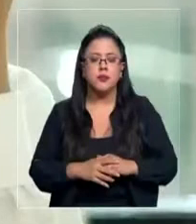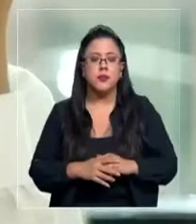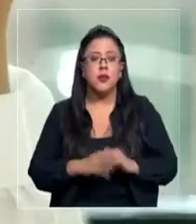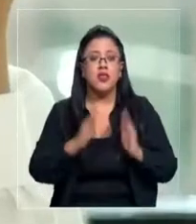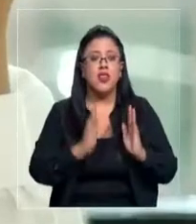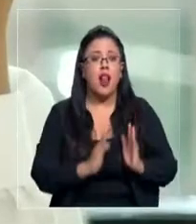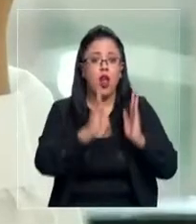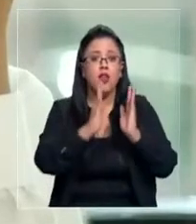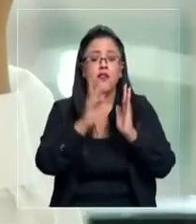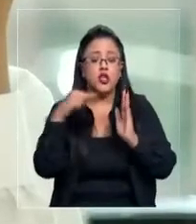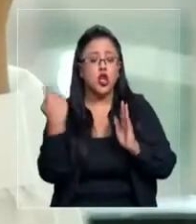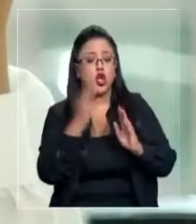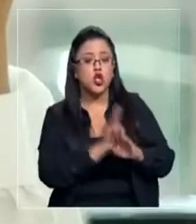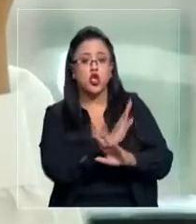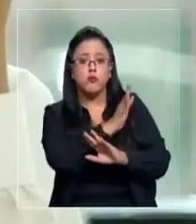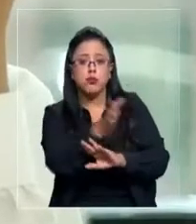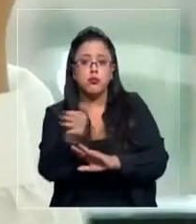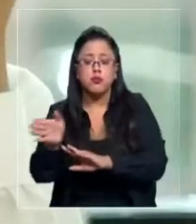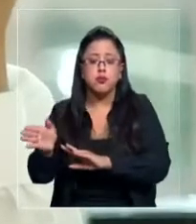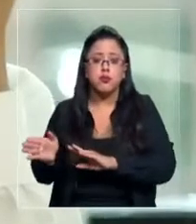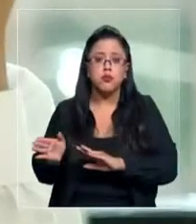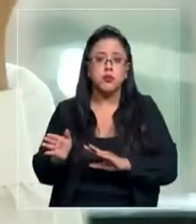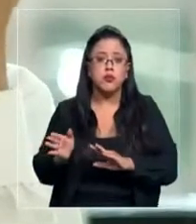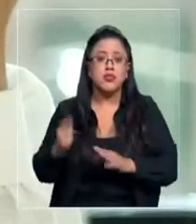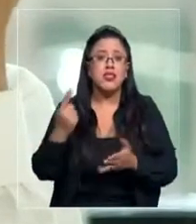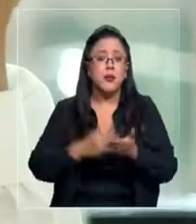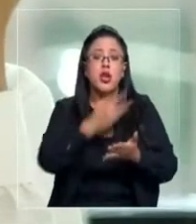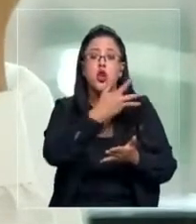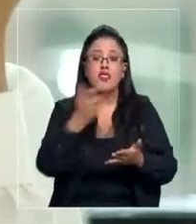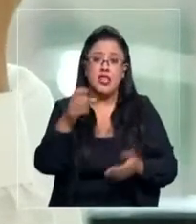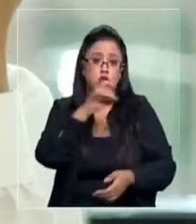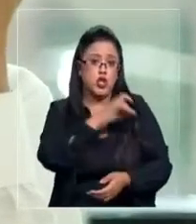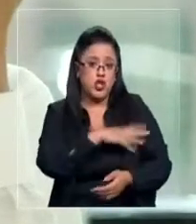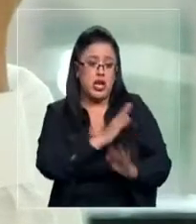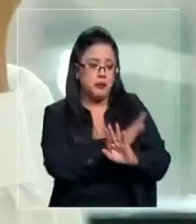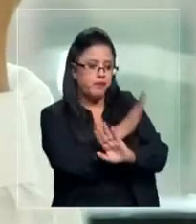edificios que hemos auditado, una cantidad importante de edificios, 1.900 edificios que hemos auditado en Chile,